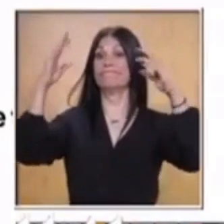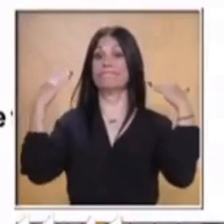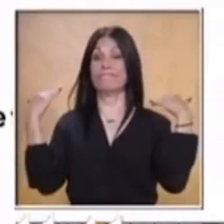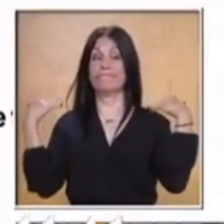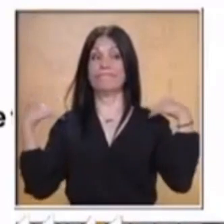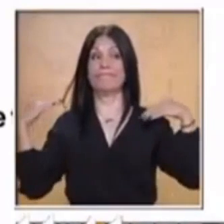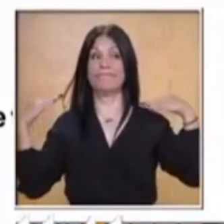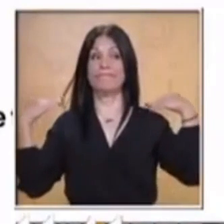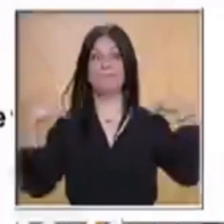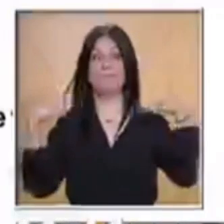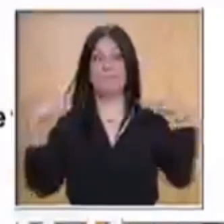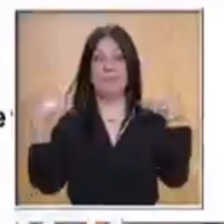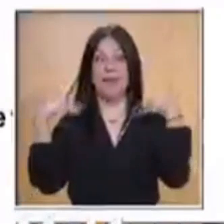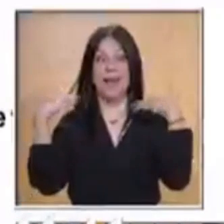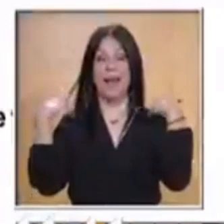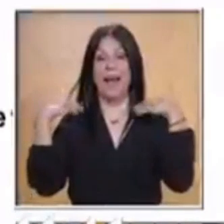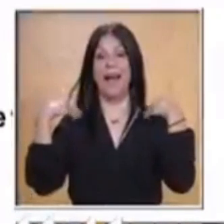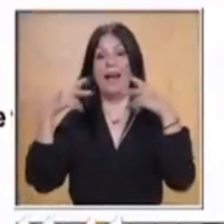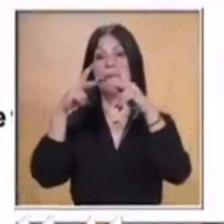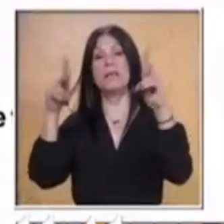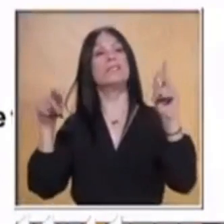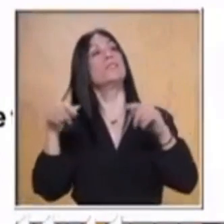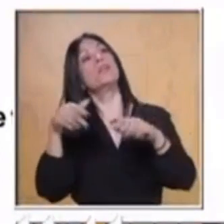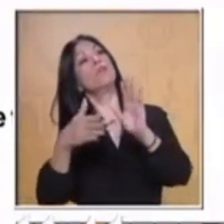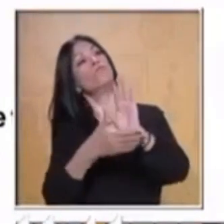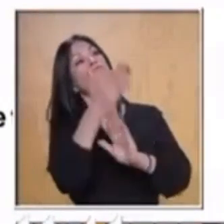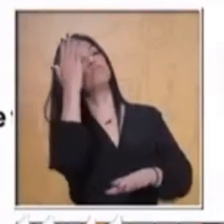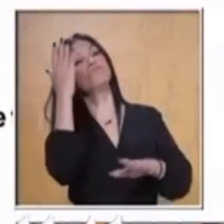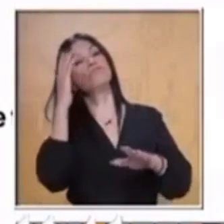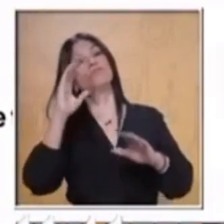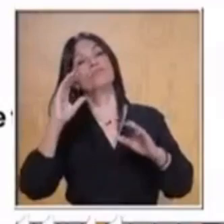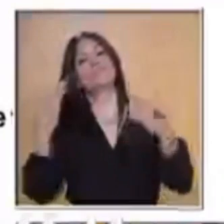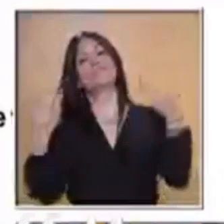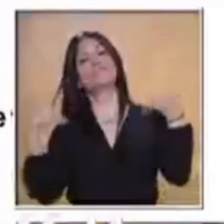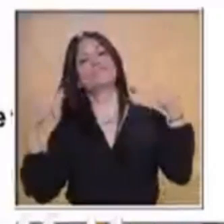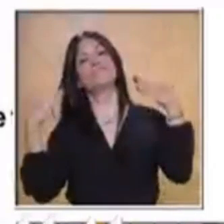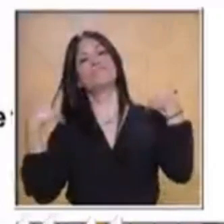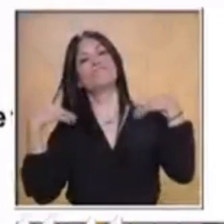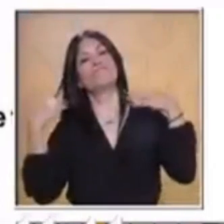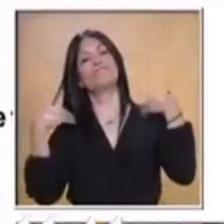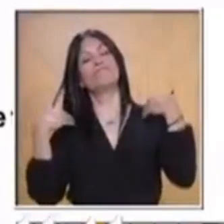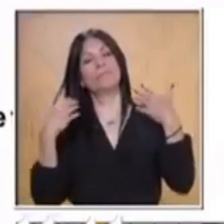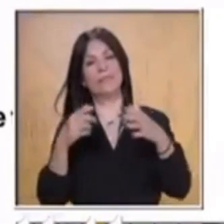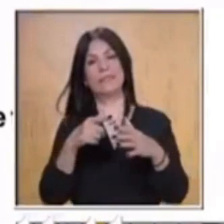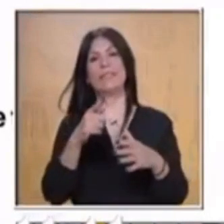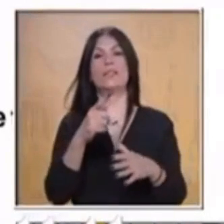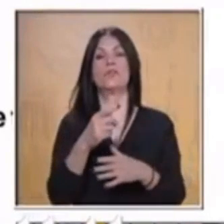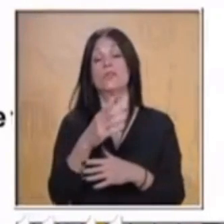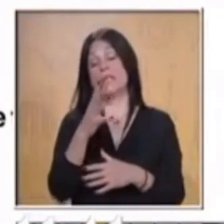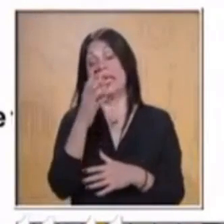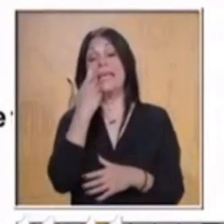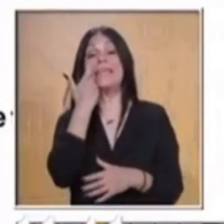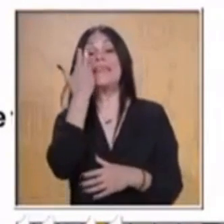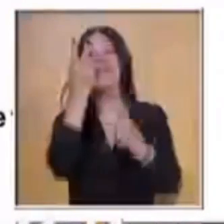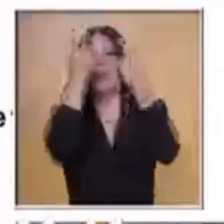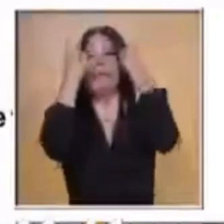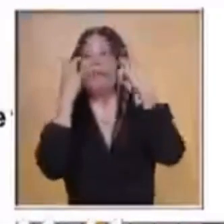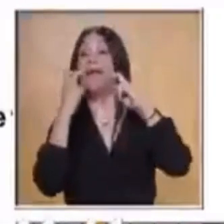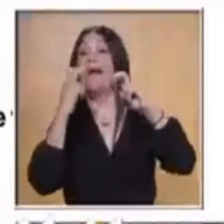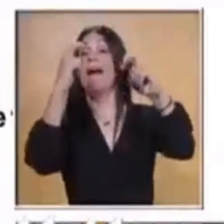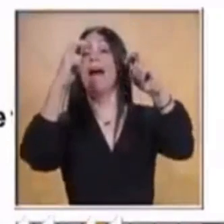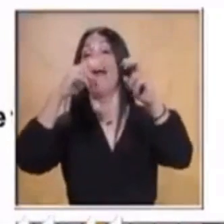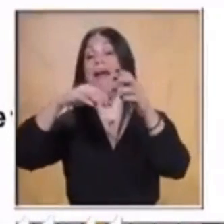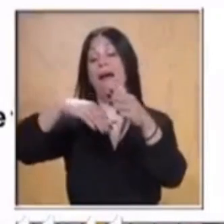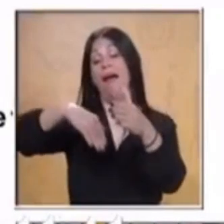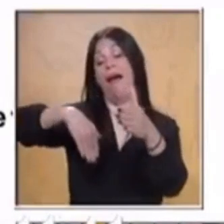Parque Colón. Están considerando dos opciones para transportarse, para ir a esa excursión.